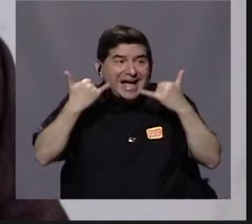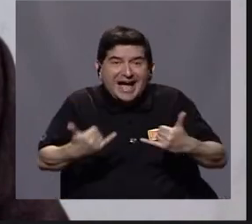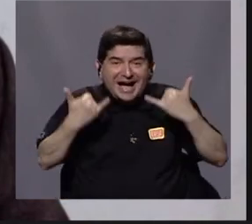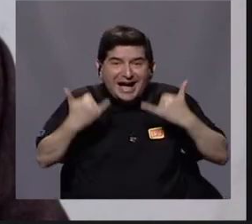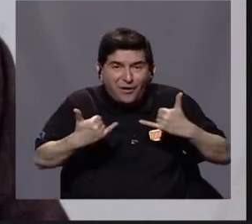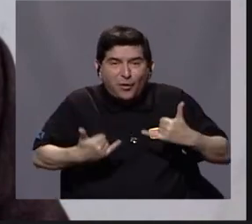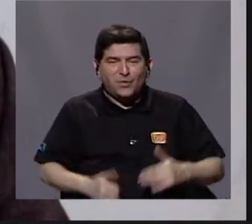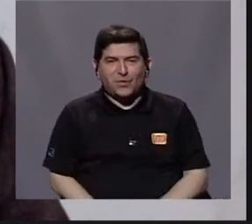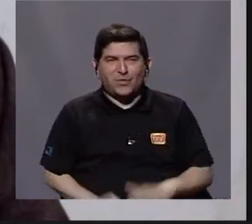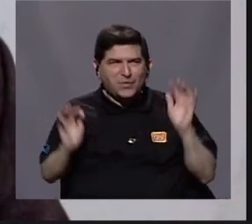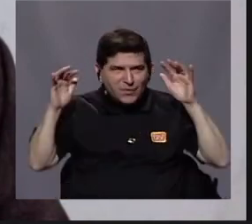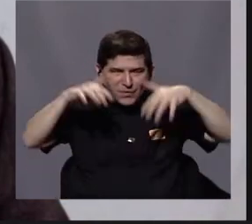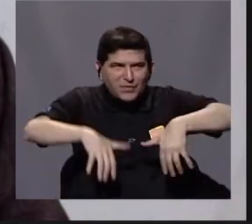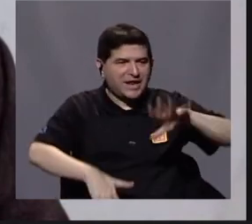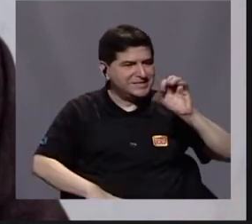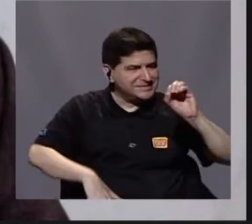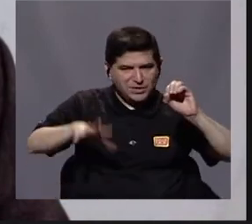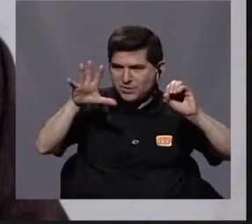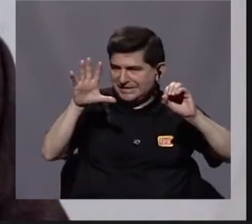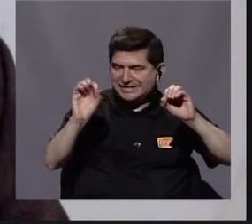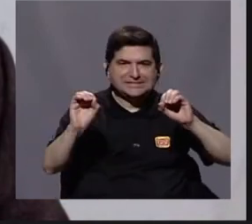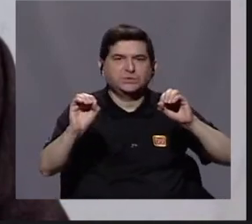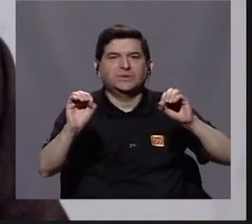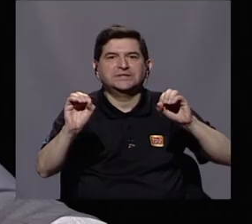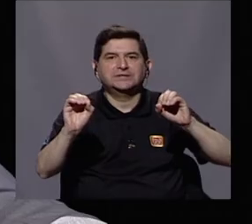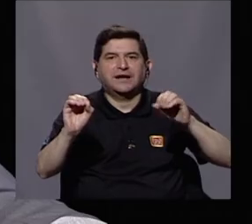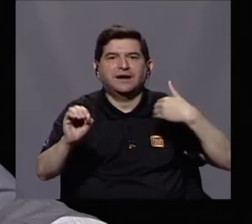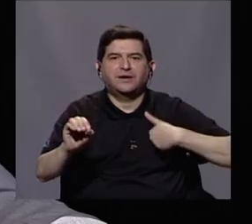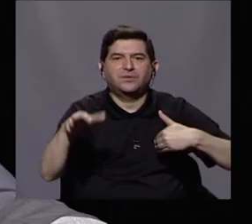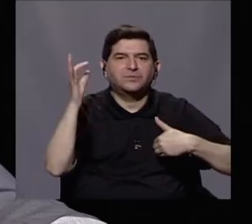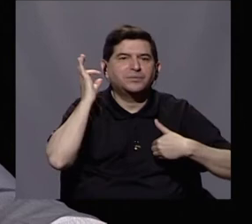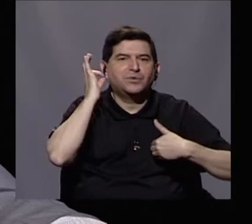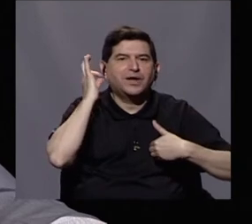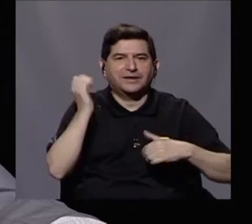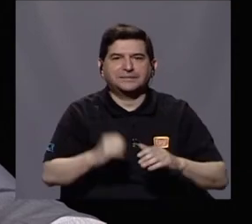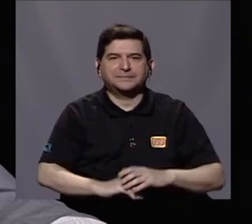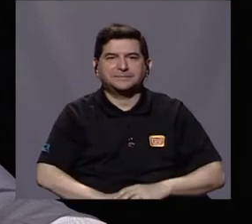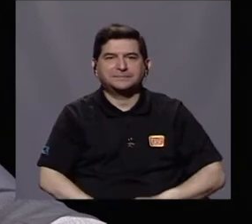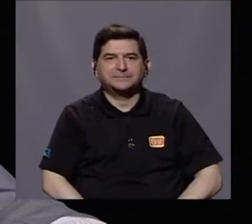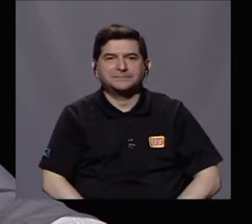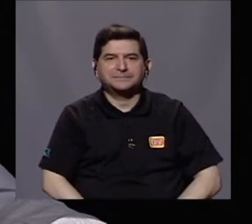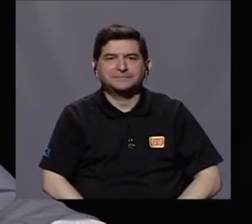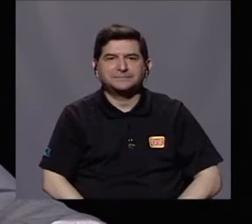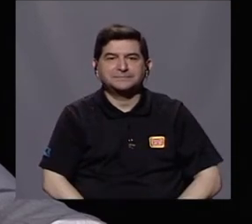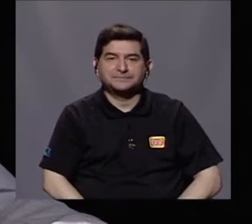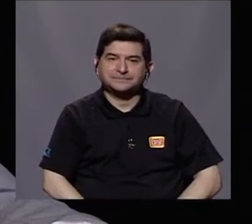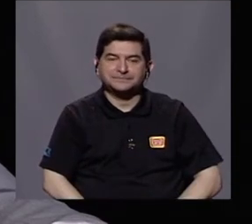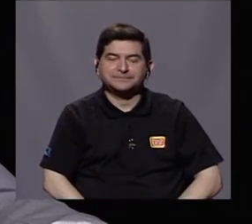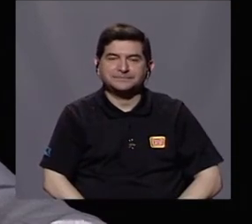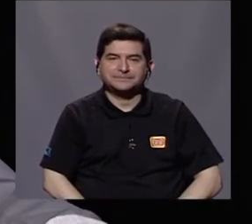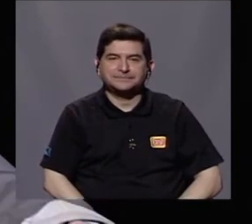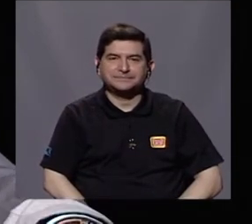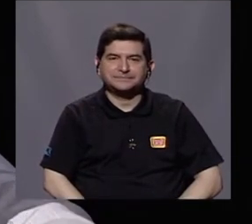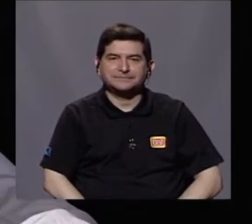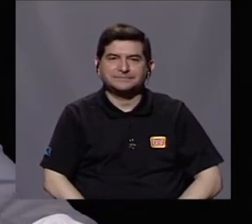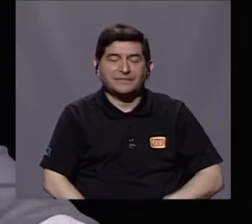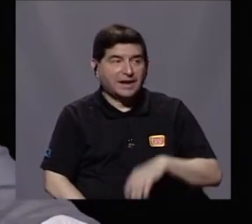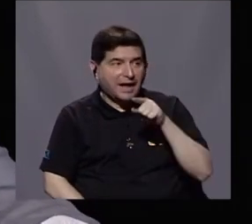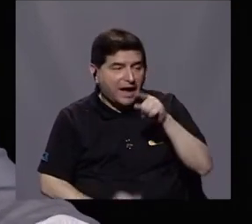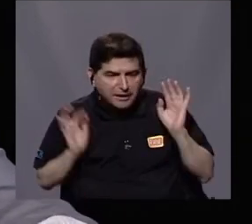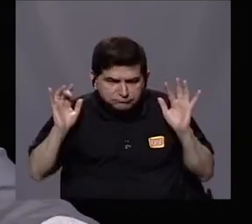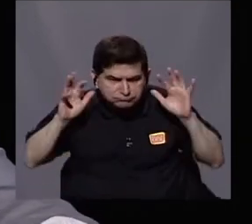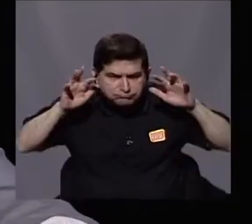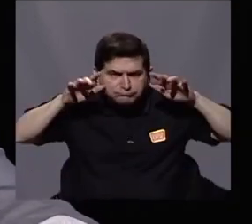migración es un 50-50%, es decir, femenina y masculina. Entonces estas